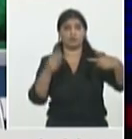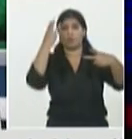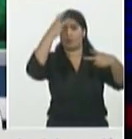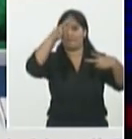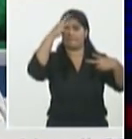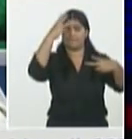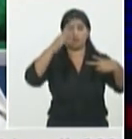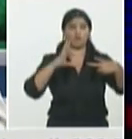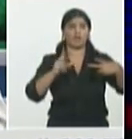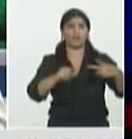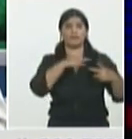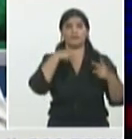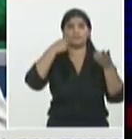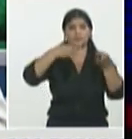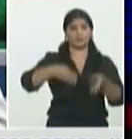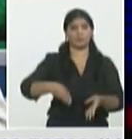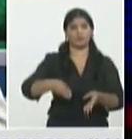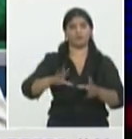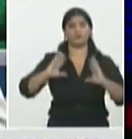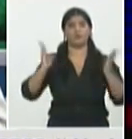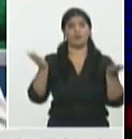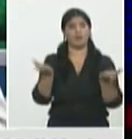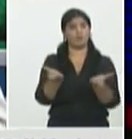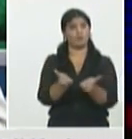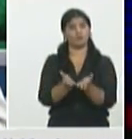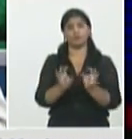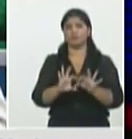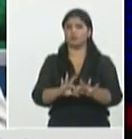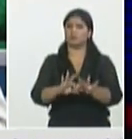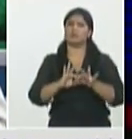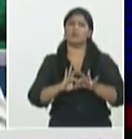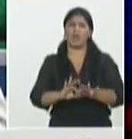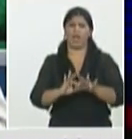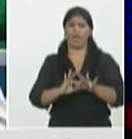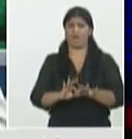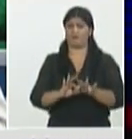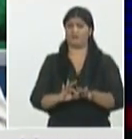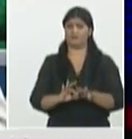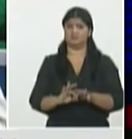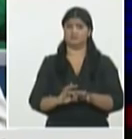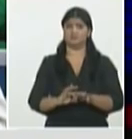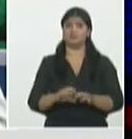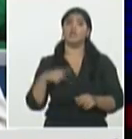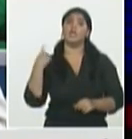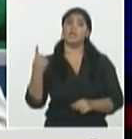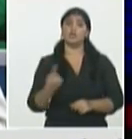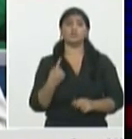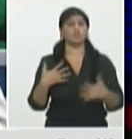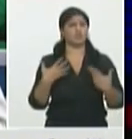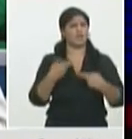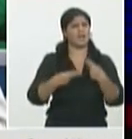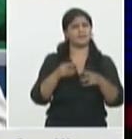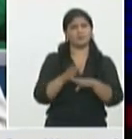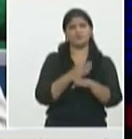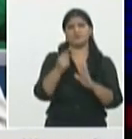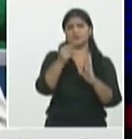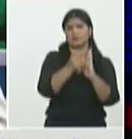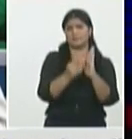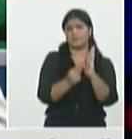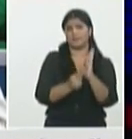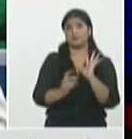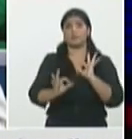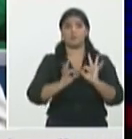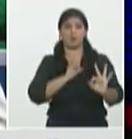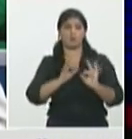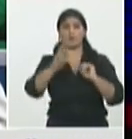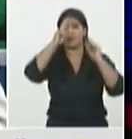entonces el mundo sigue con una alta transmisión lo cual es así ya que